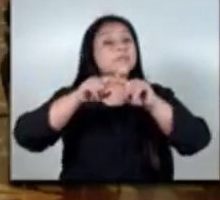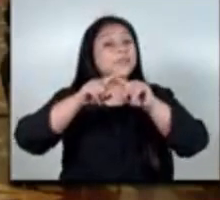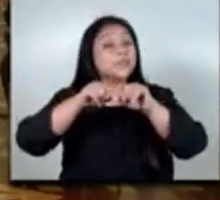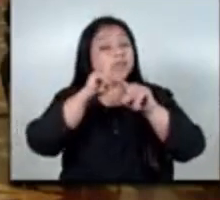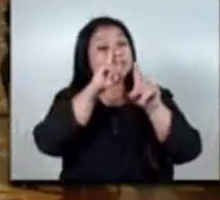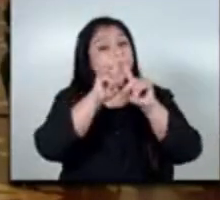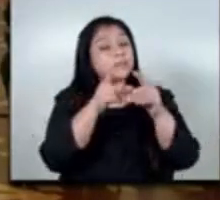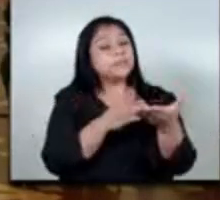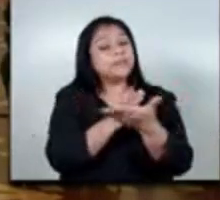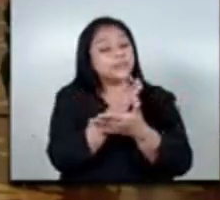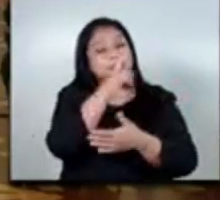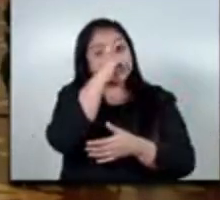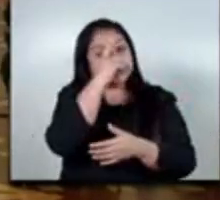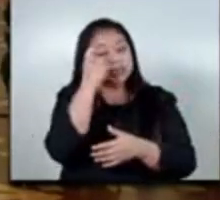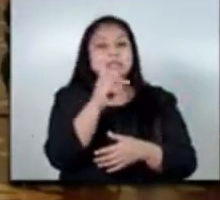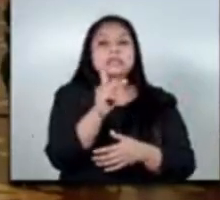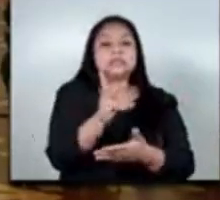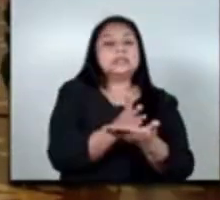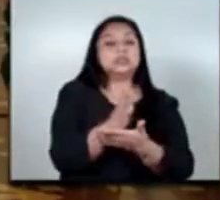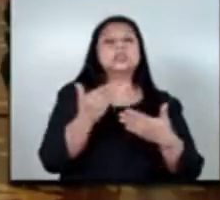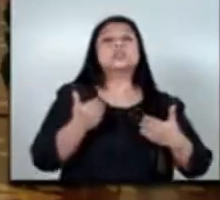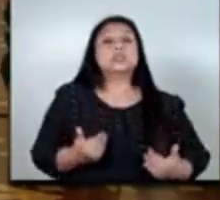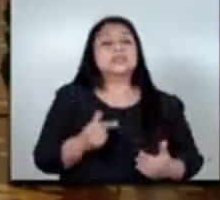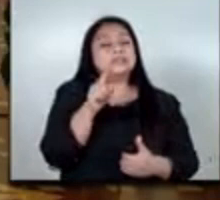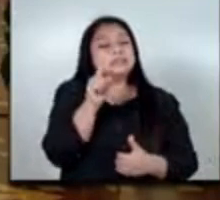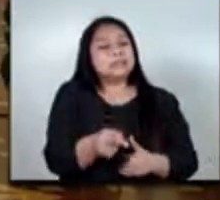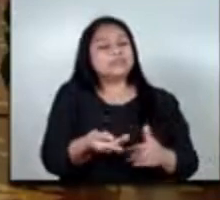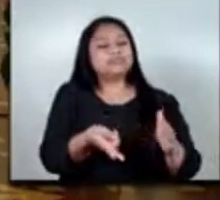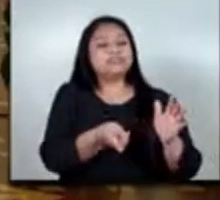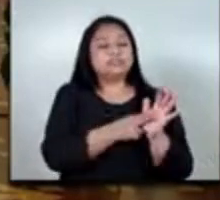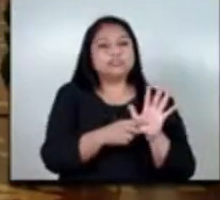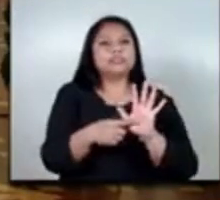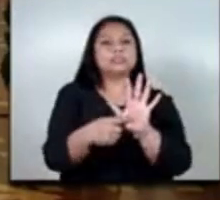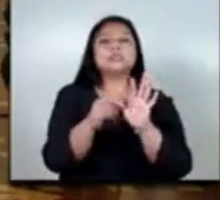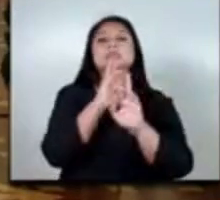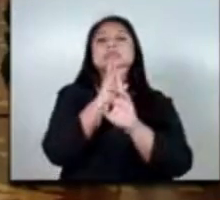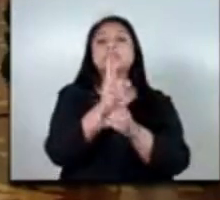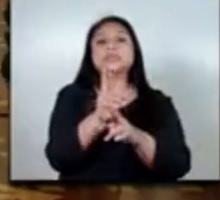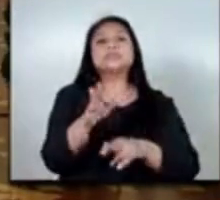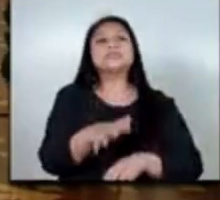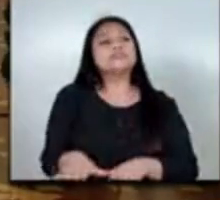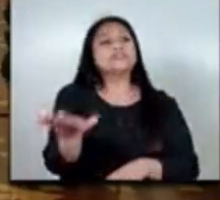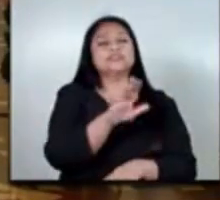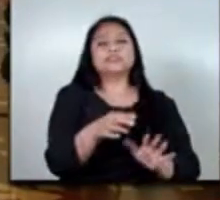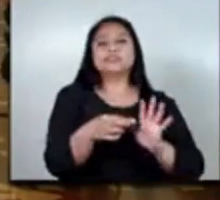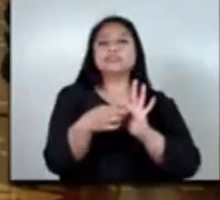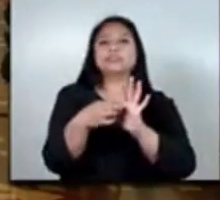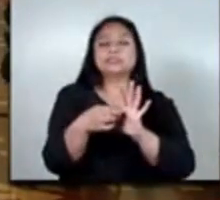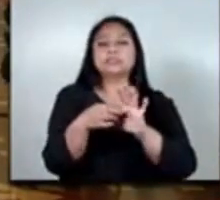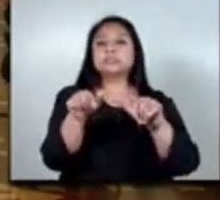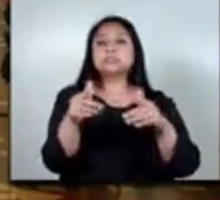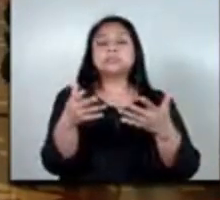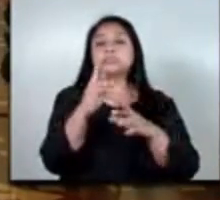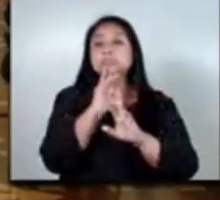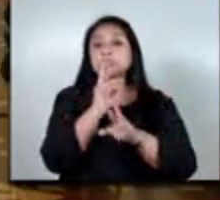laborales y humanos deben estar en el centro de las respuestas que entre todos proponemos y para que estas respuestas